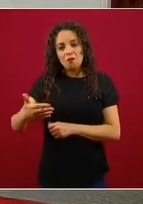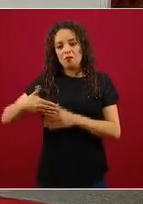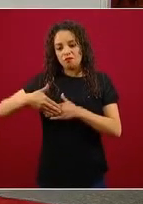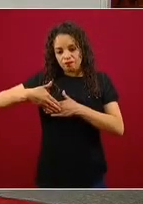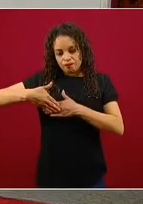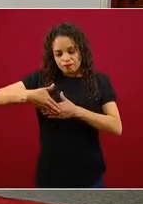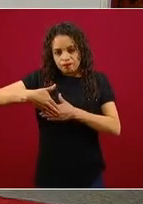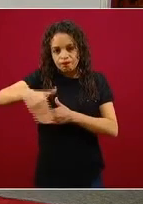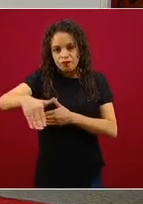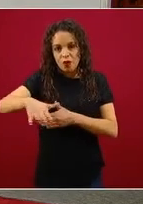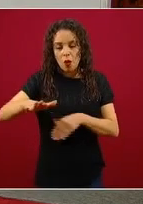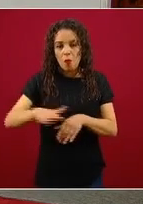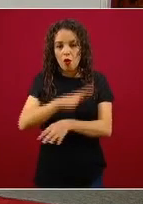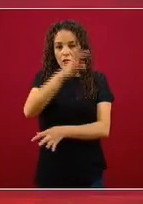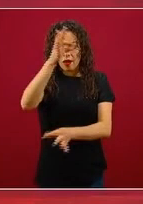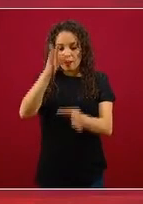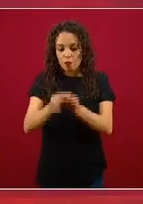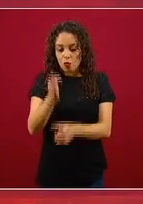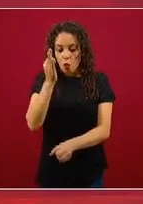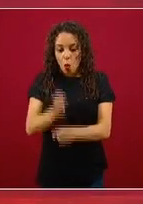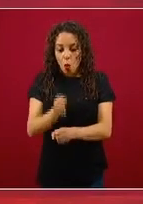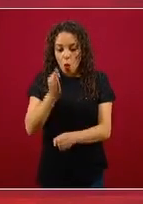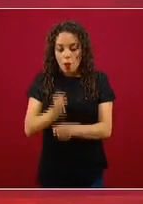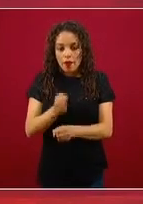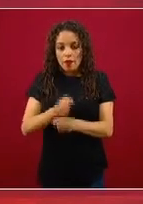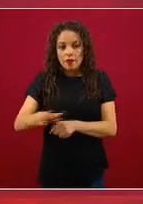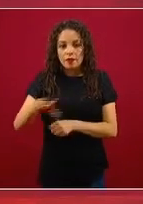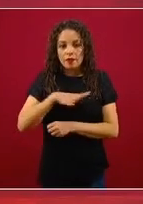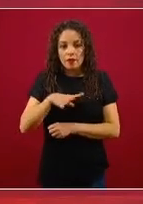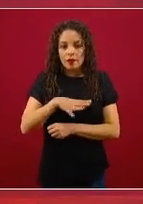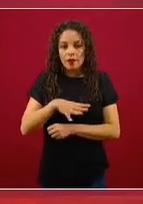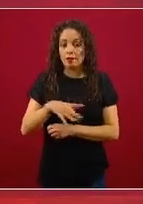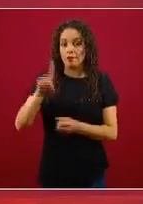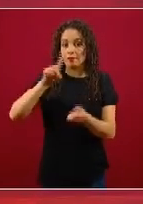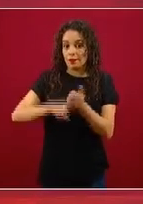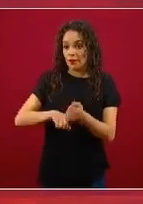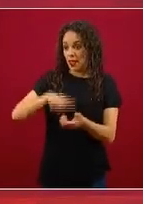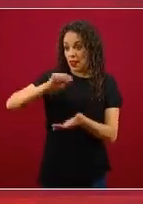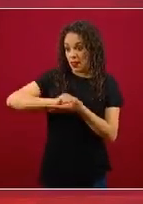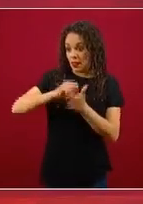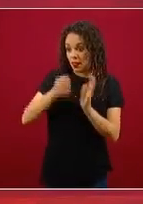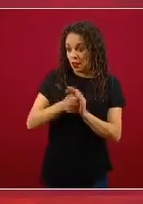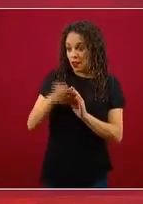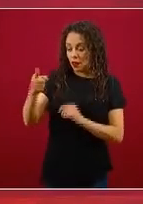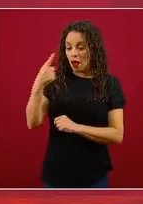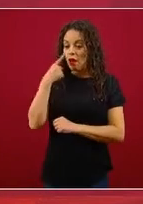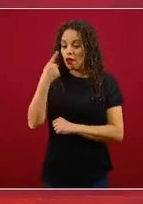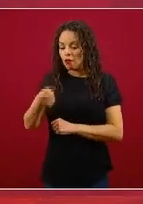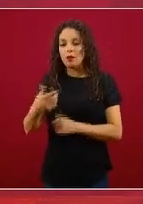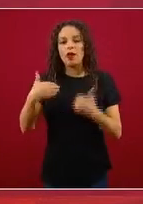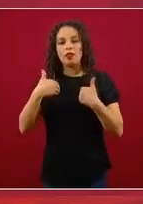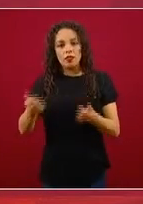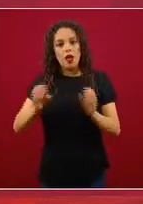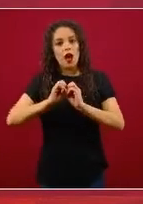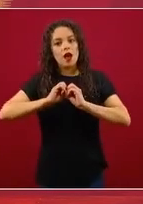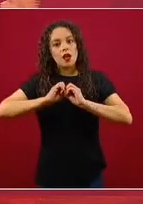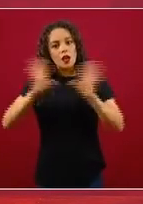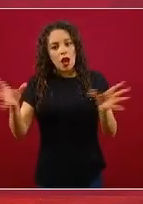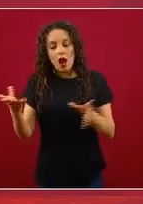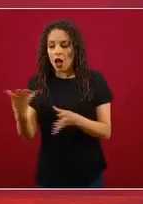es porque tiene una lógica técnica muy clara, muy integral, que se basa en